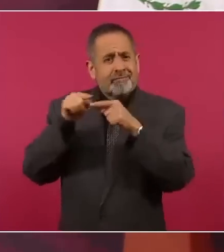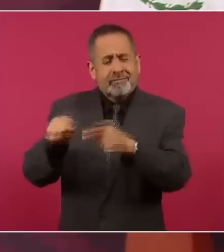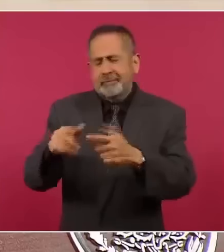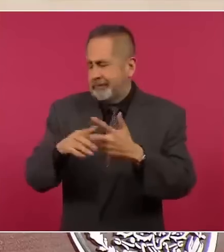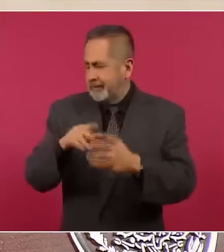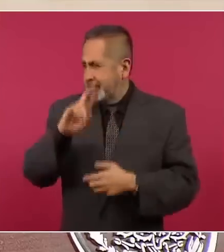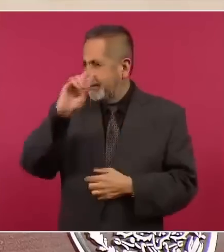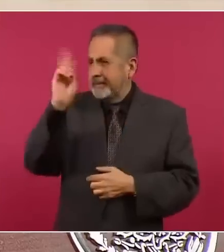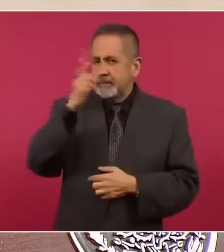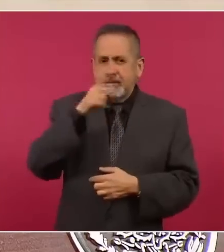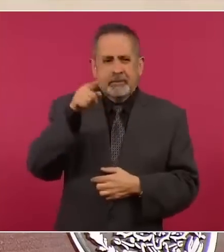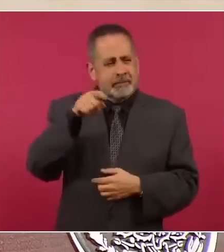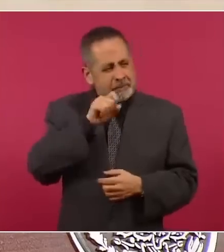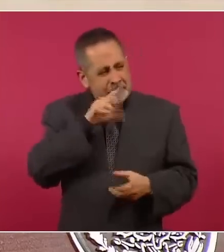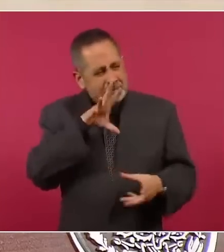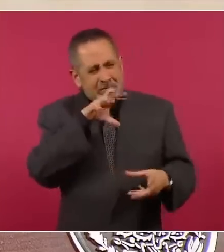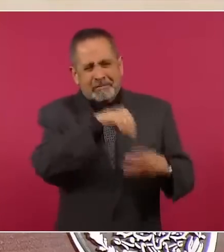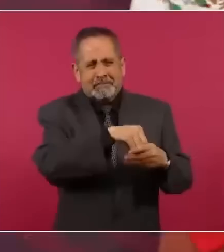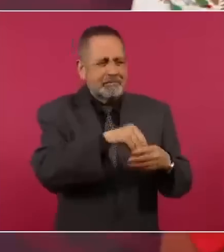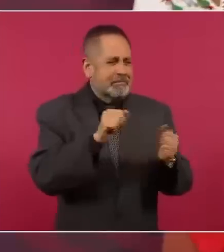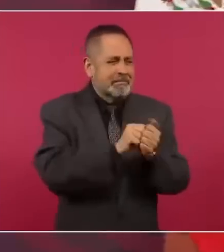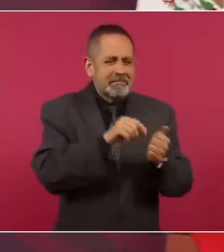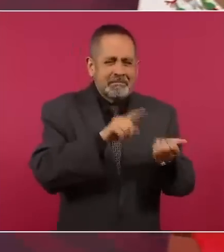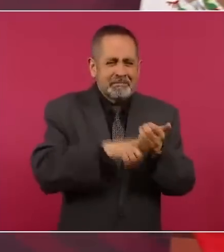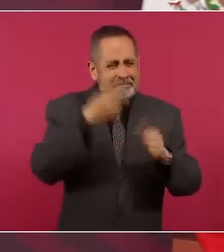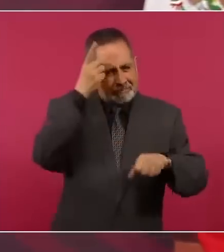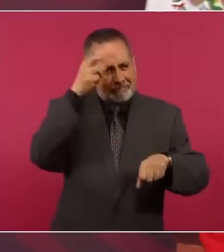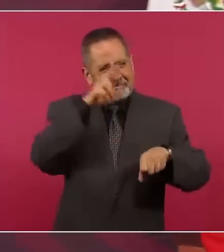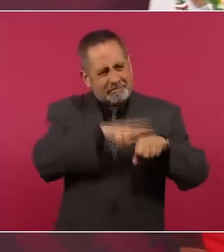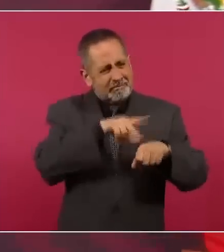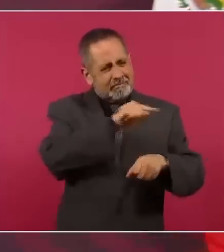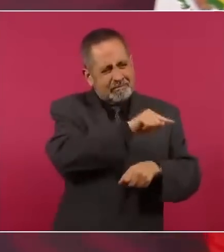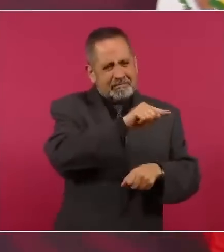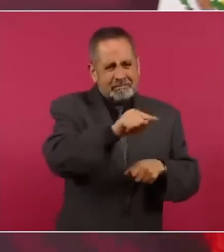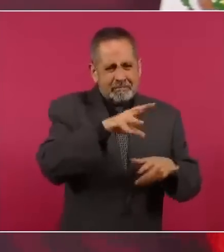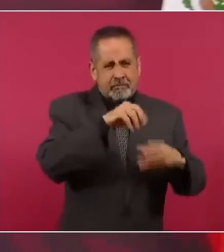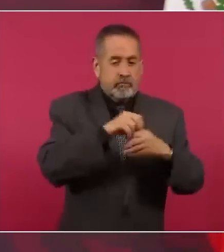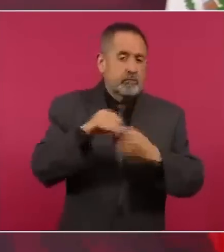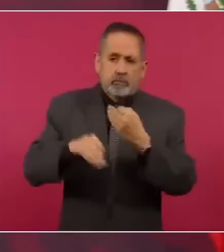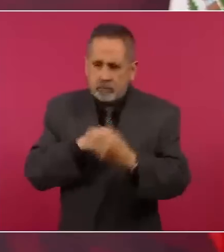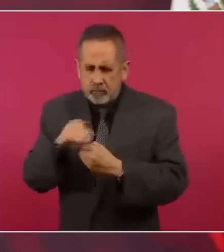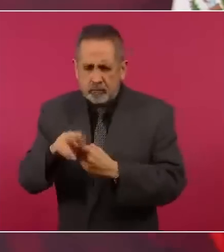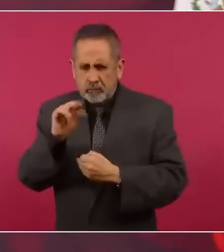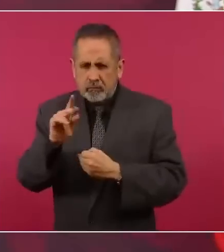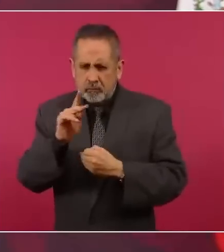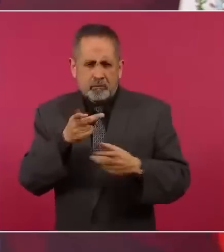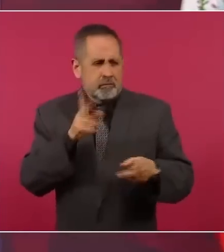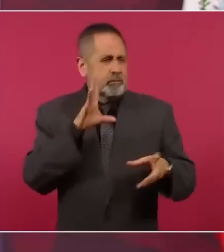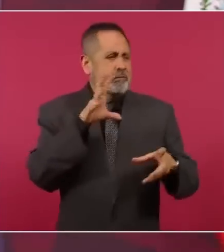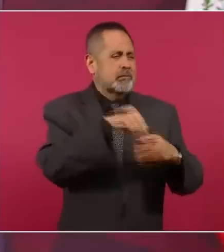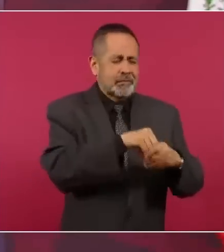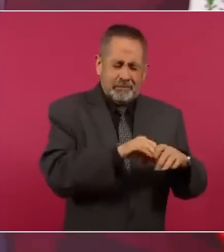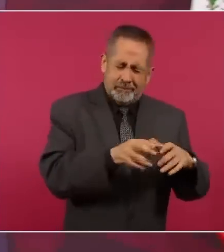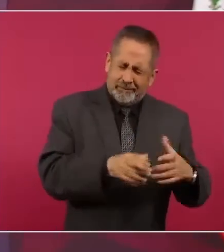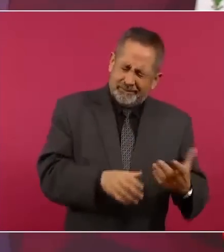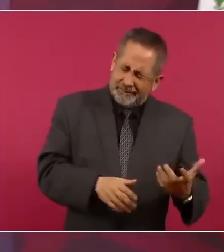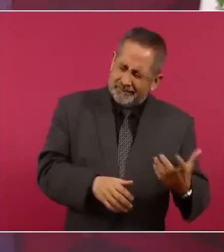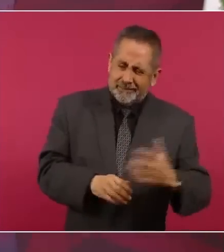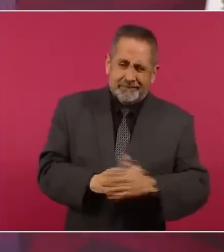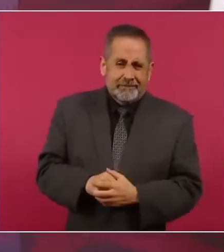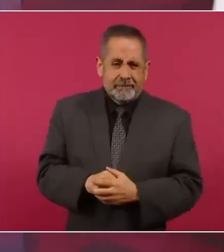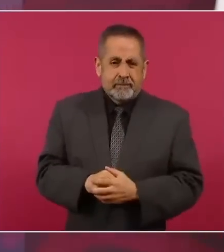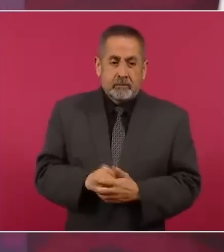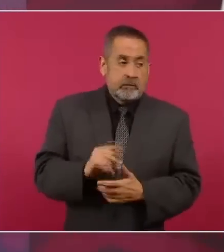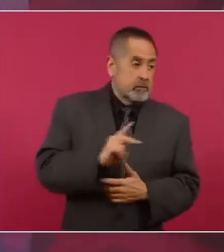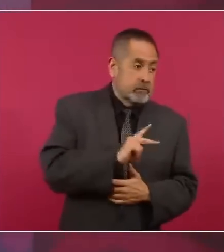también metidos los directivos, no todos desde luego, no todos